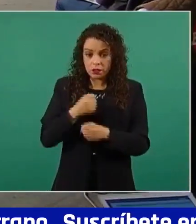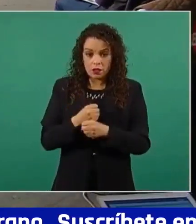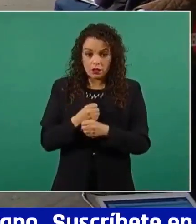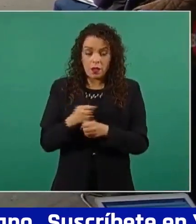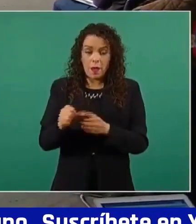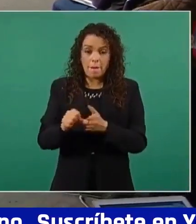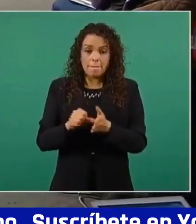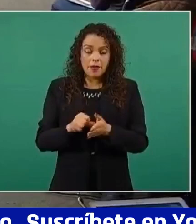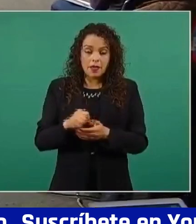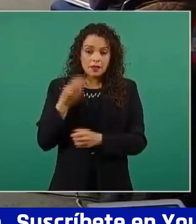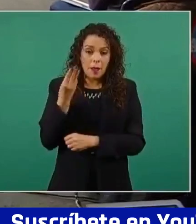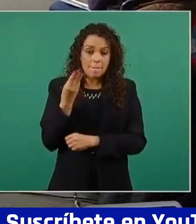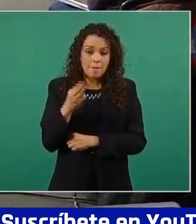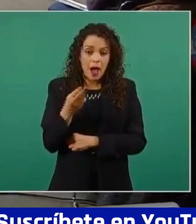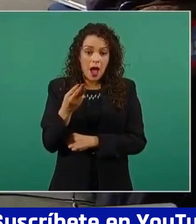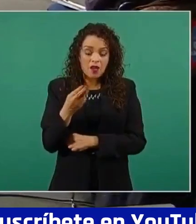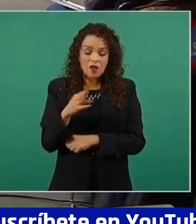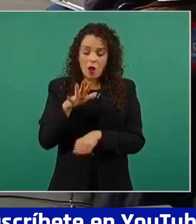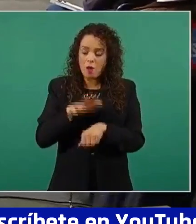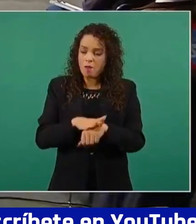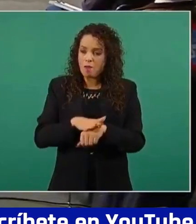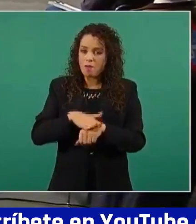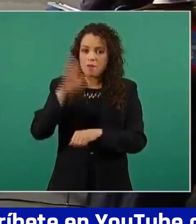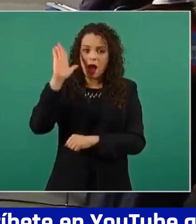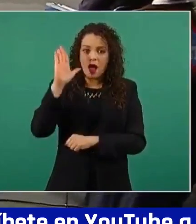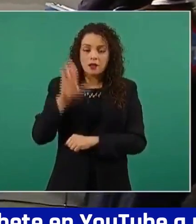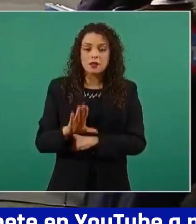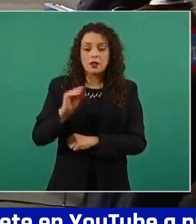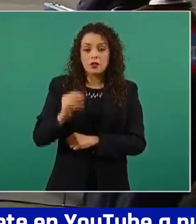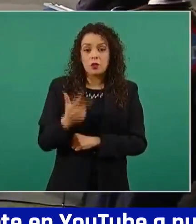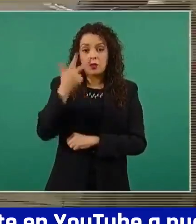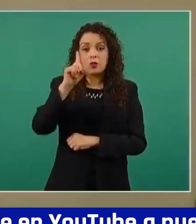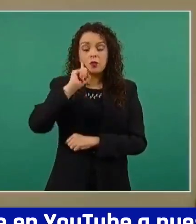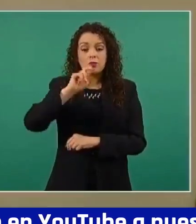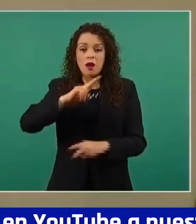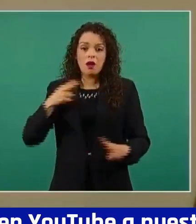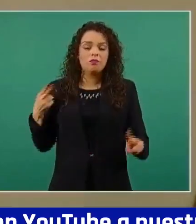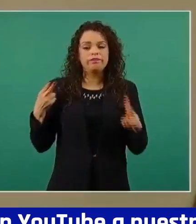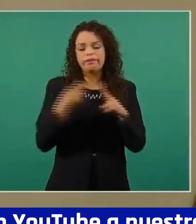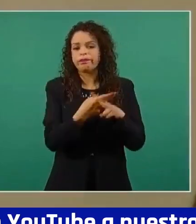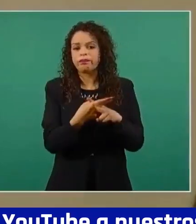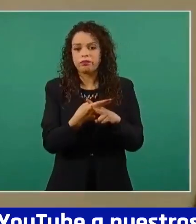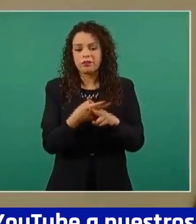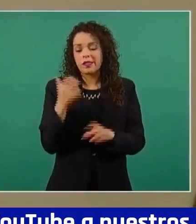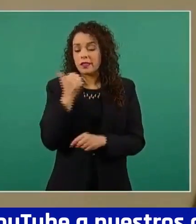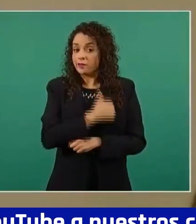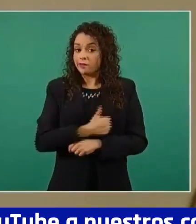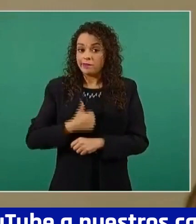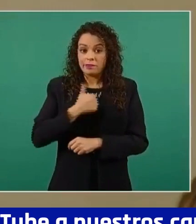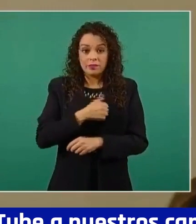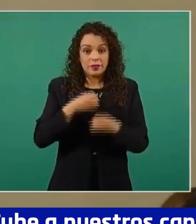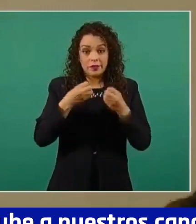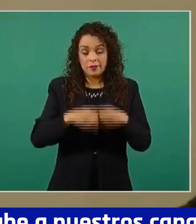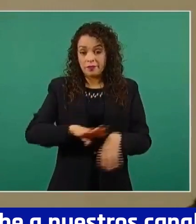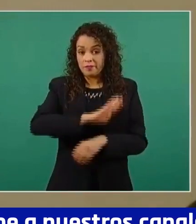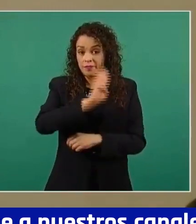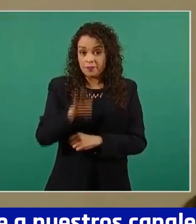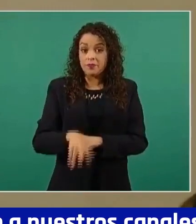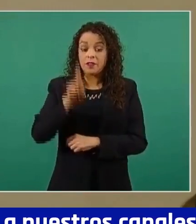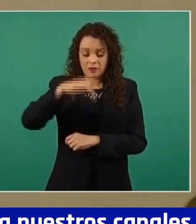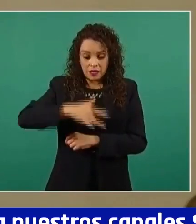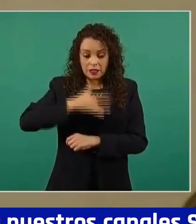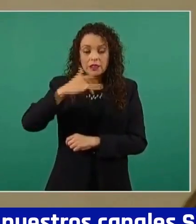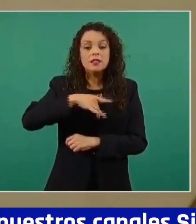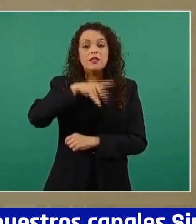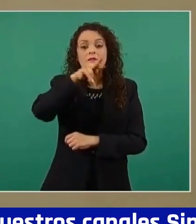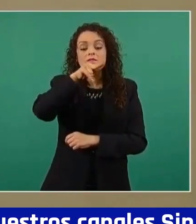mayo, de hecho, es uno de los meses con más incidencia. 98 mujeres lamentablemente fueron asesinadas. Y es un asunto que preocupa porque además